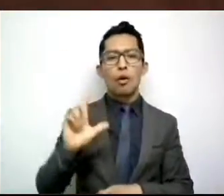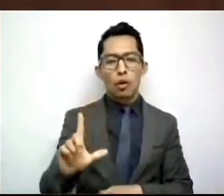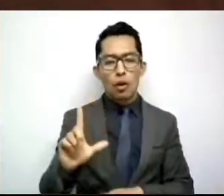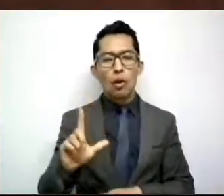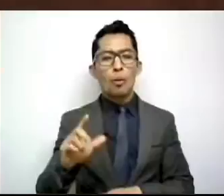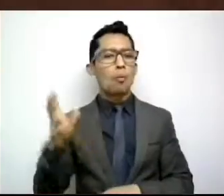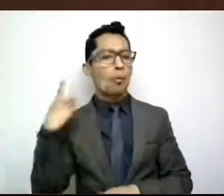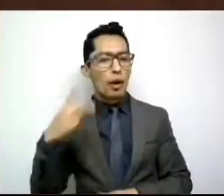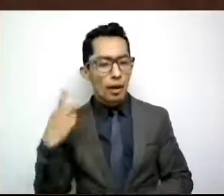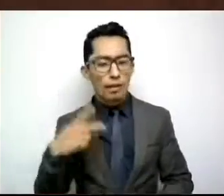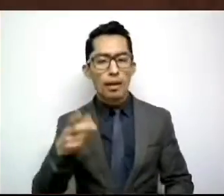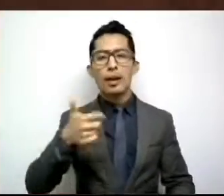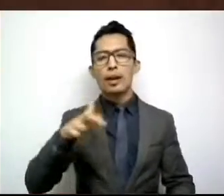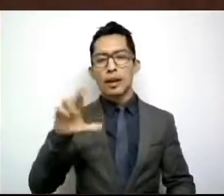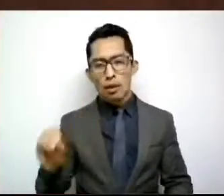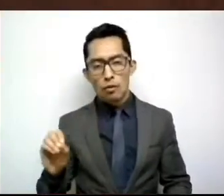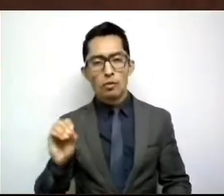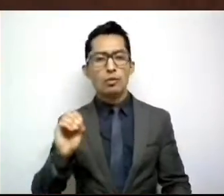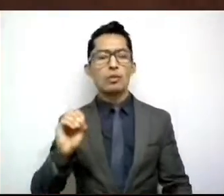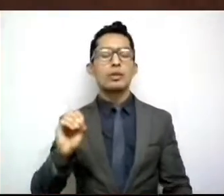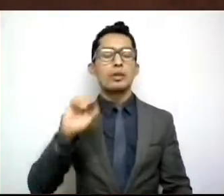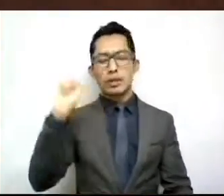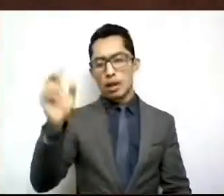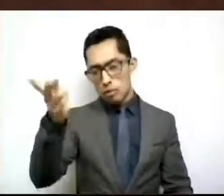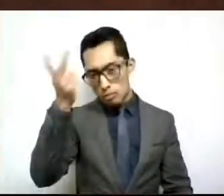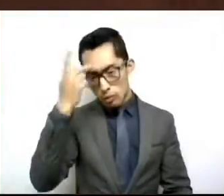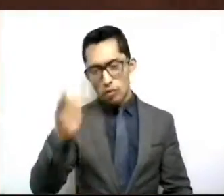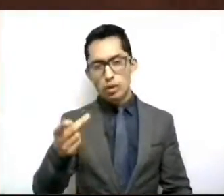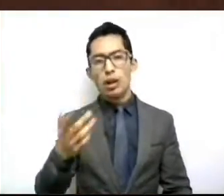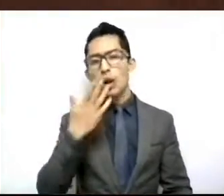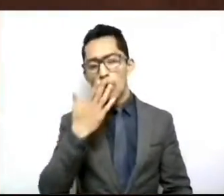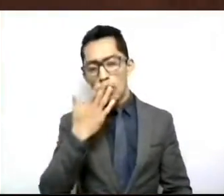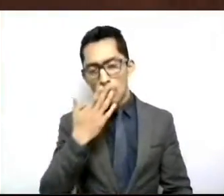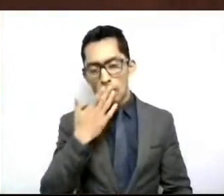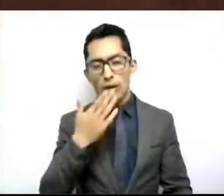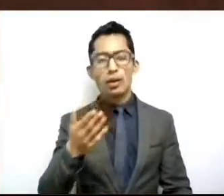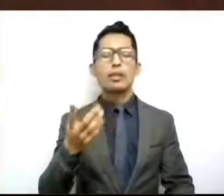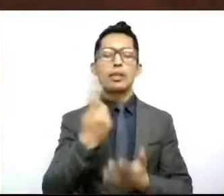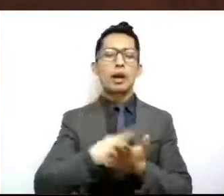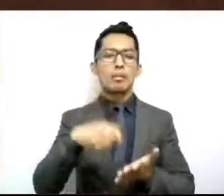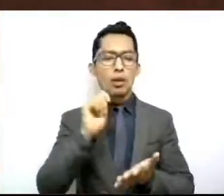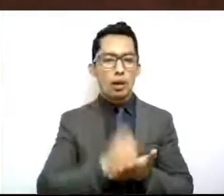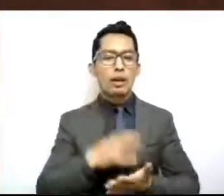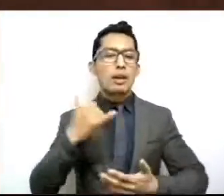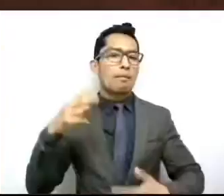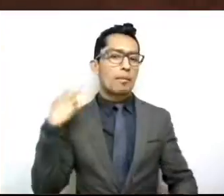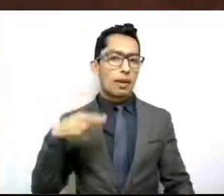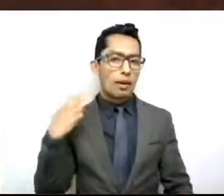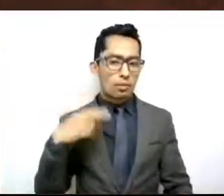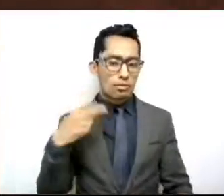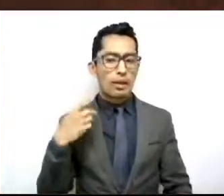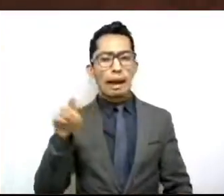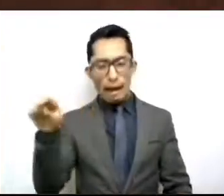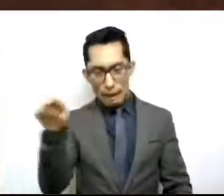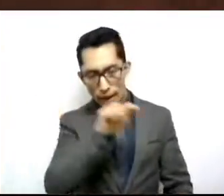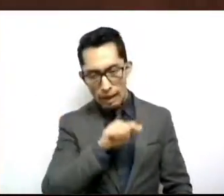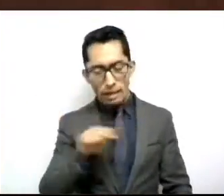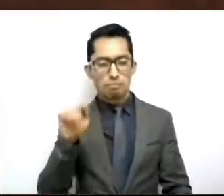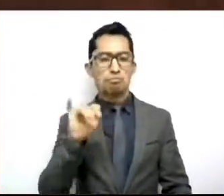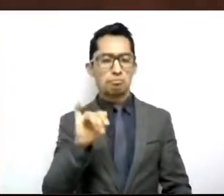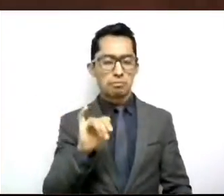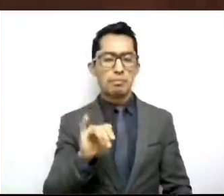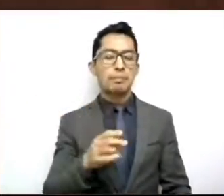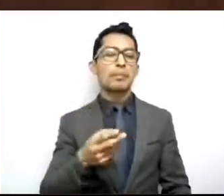Puebla, Quintana Roo, San Luis Potosí, Sonora, Tamaulipas y Veracruz. Es necesario